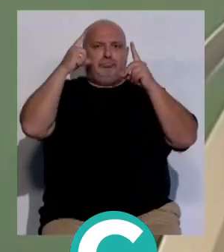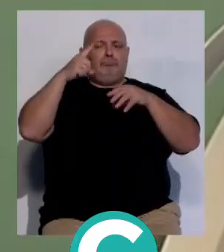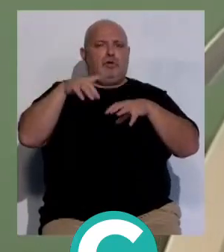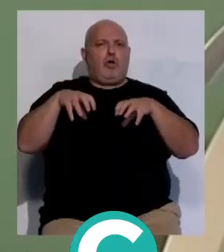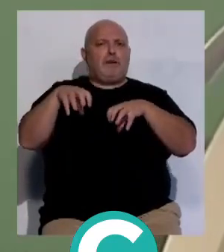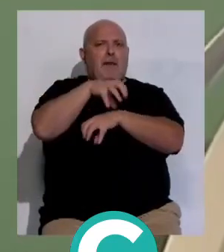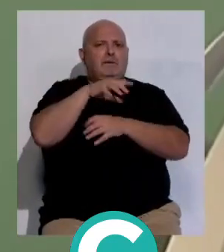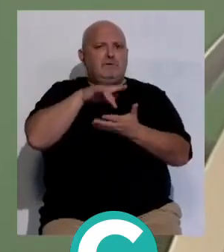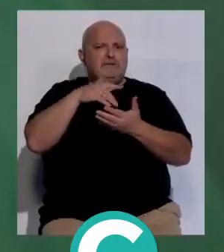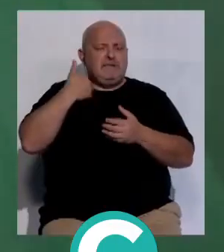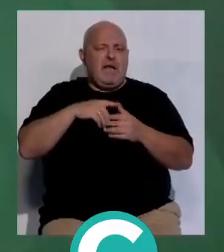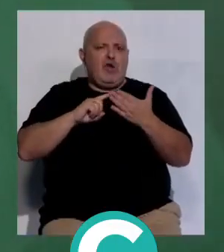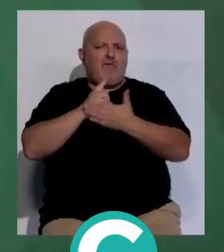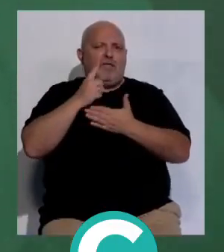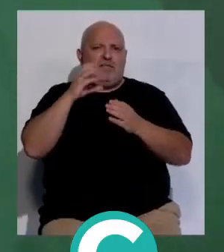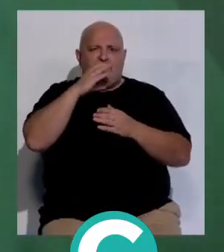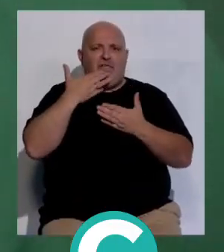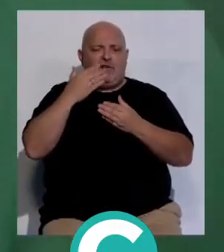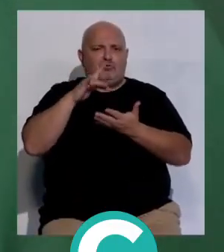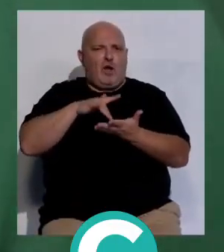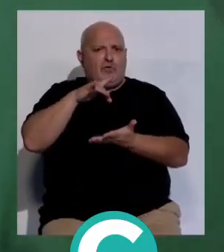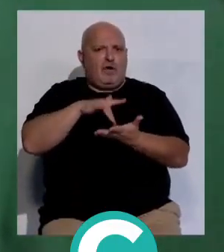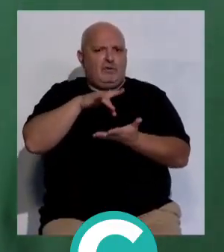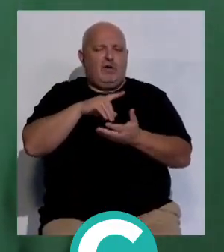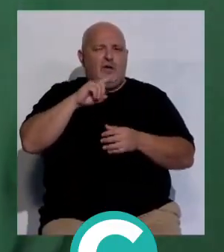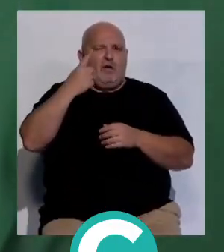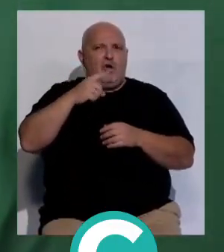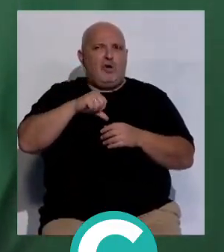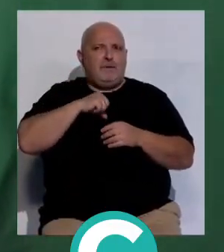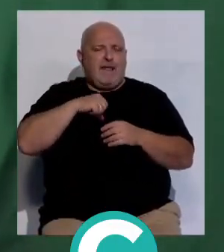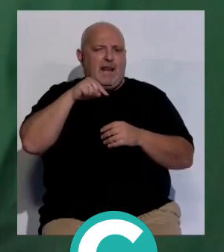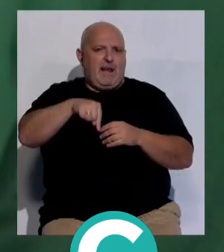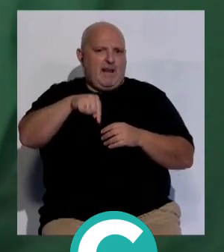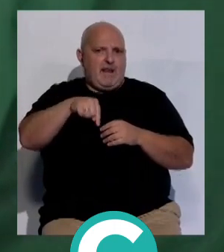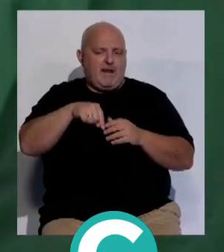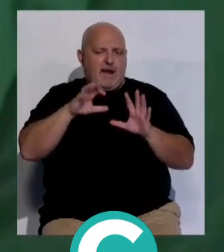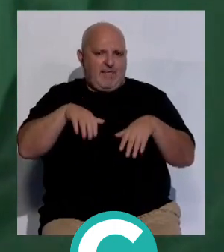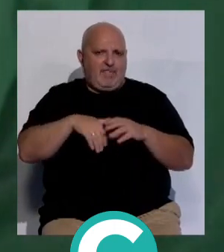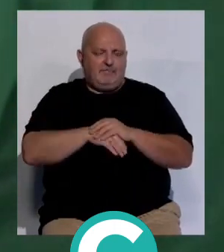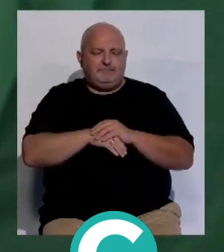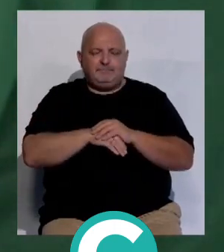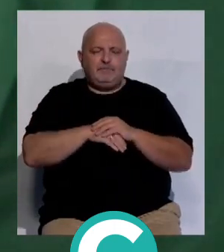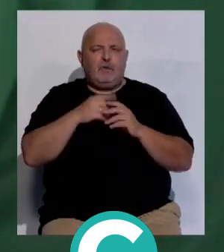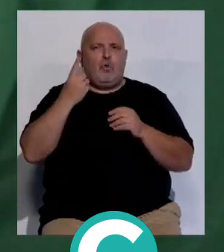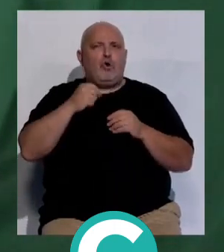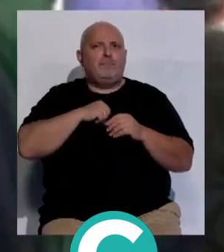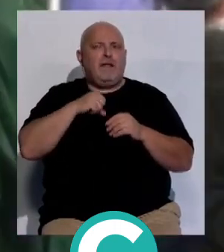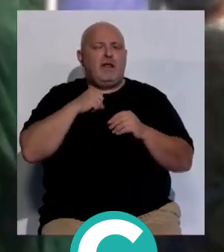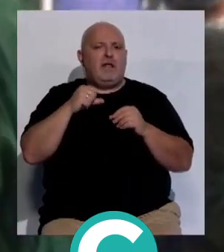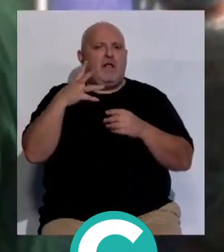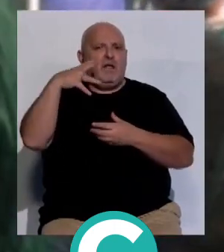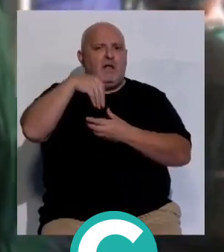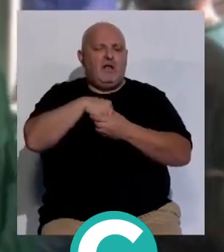incorporar todas las innovaciones científicas primer hospital que empieza con el programa de trasplante renal de donante vivo un hospital que se ha